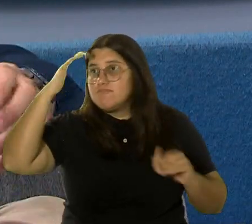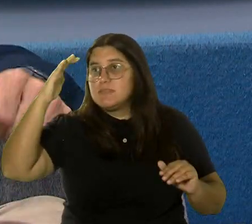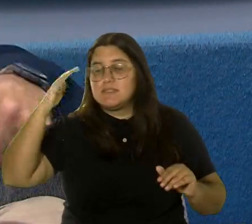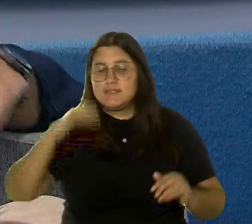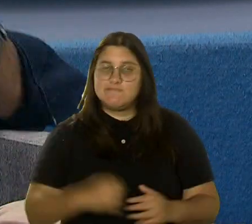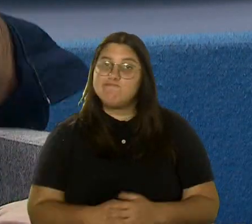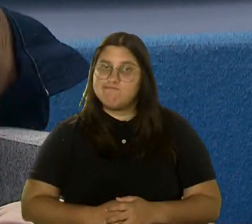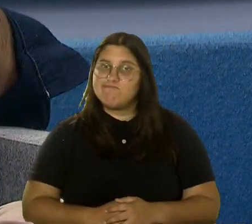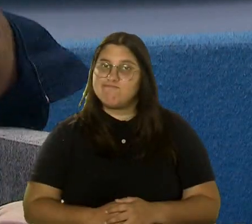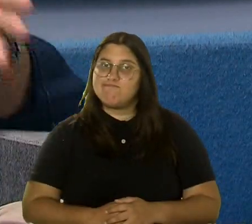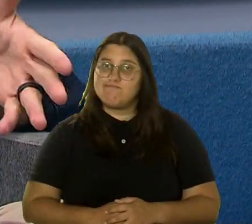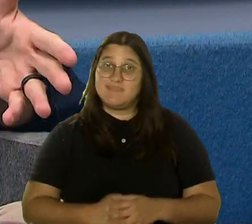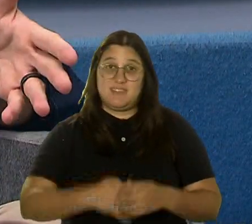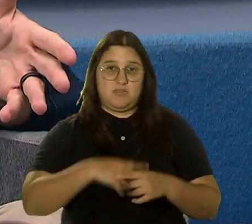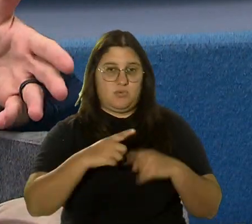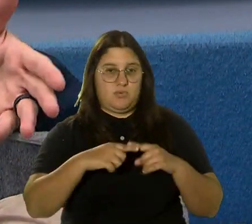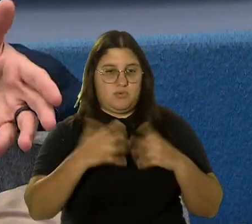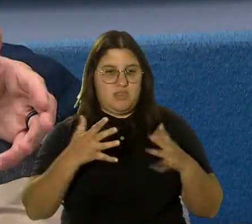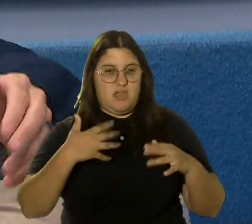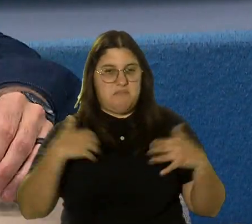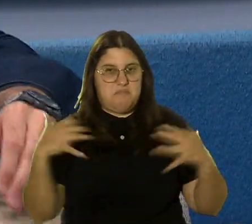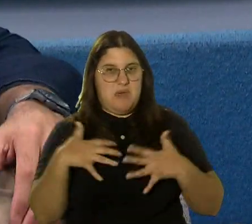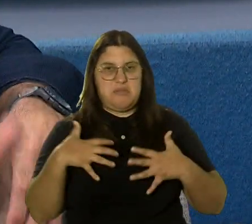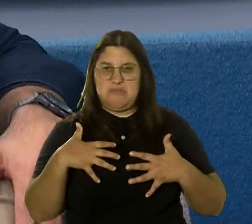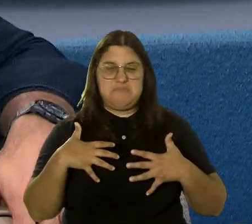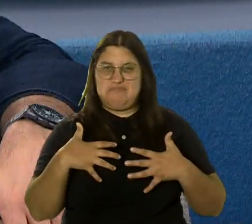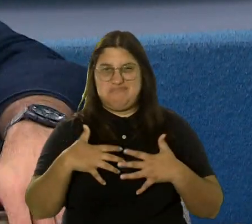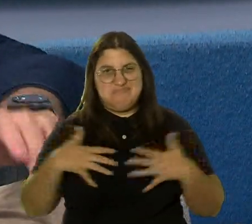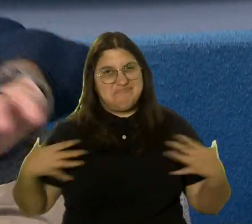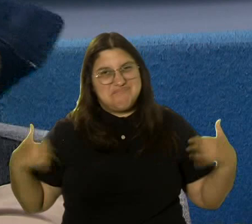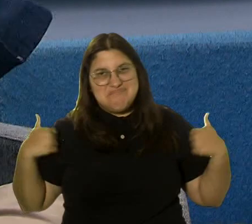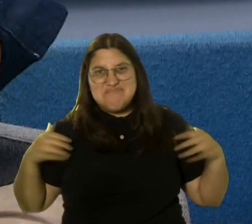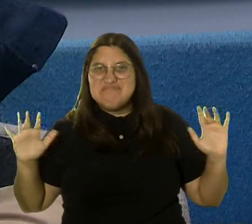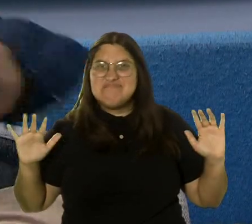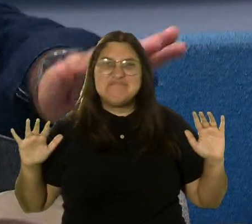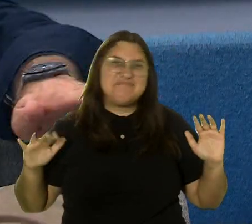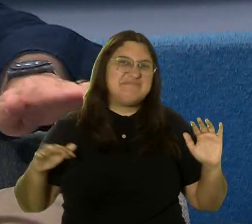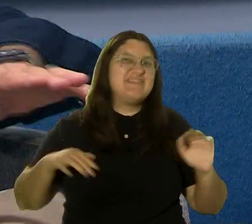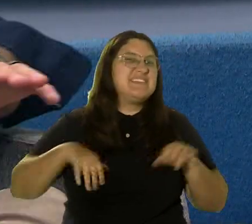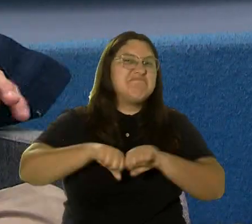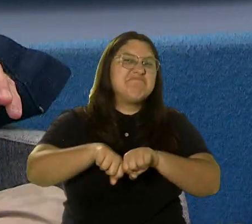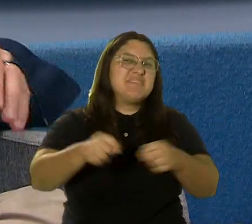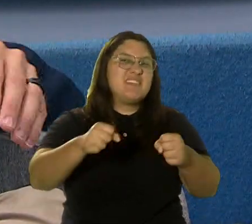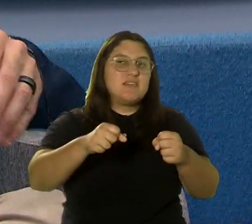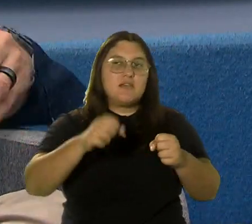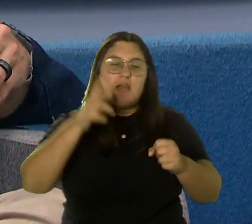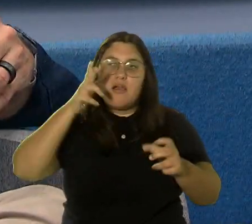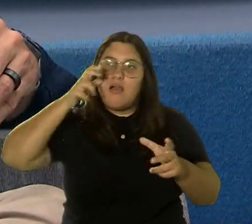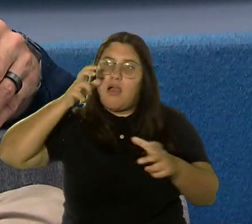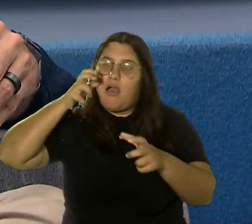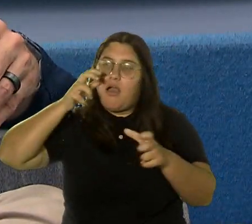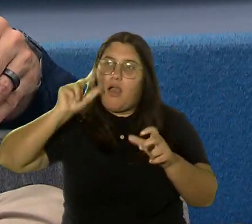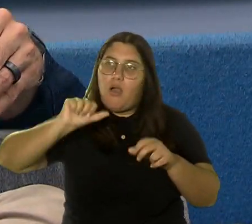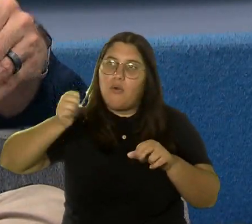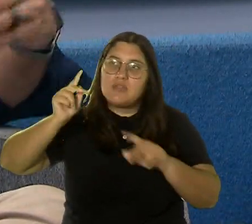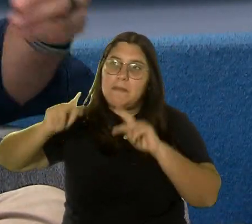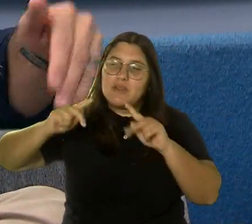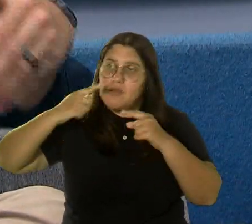Una vez tú rompes el miedo, escuchando historias de éxito, o de gente que son iguales que tú, simplemente han